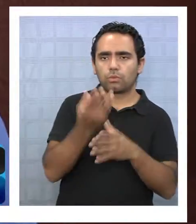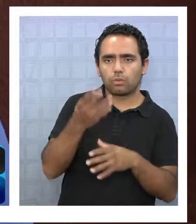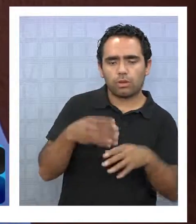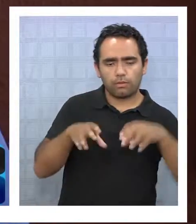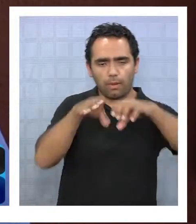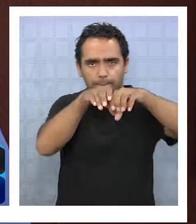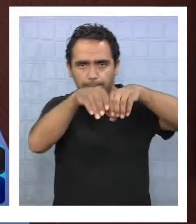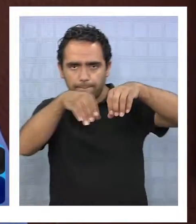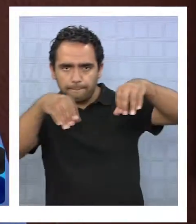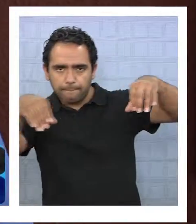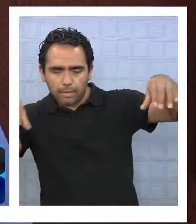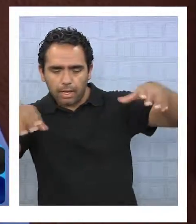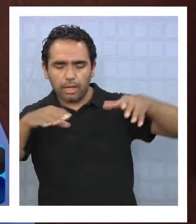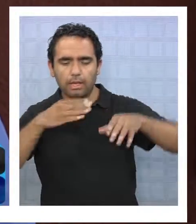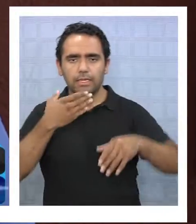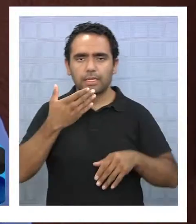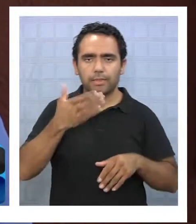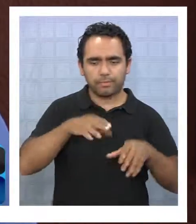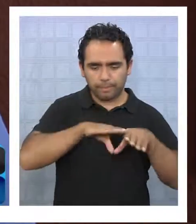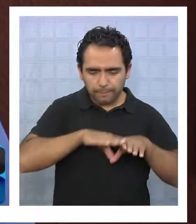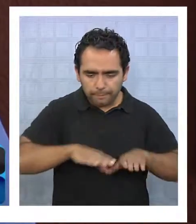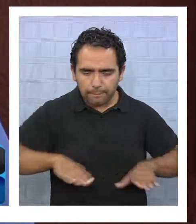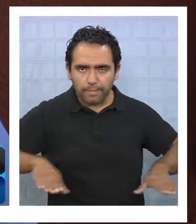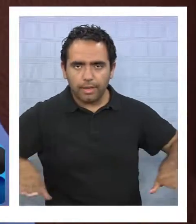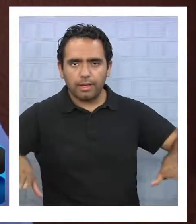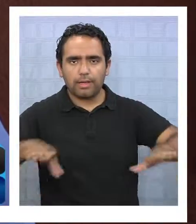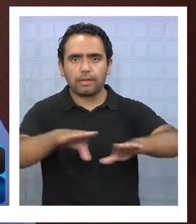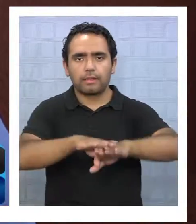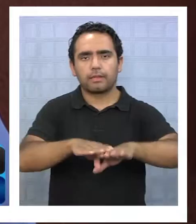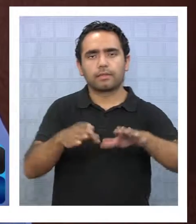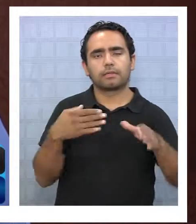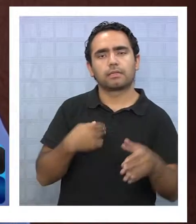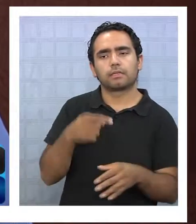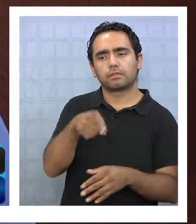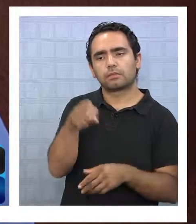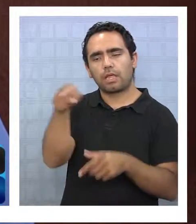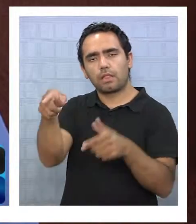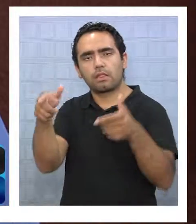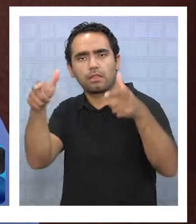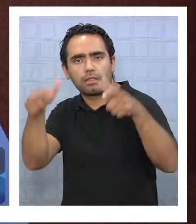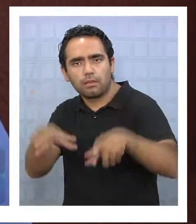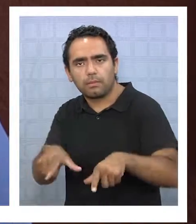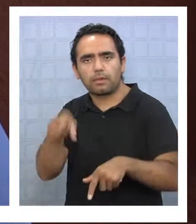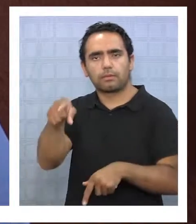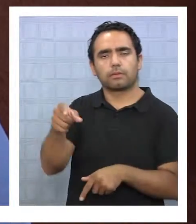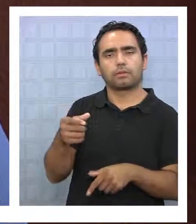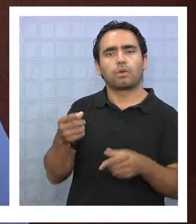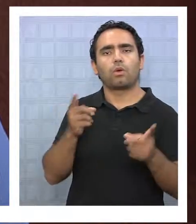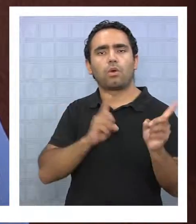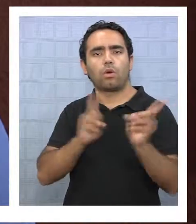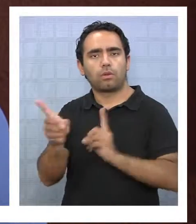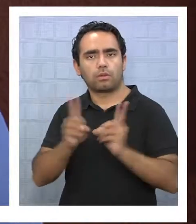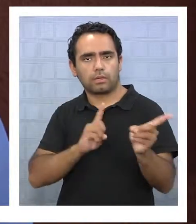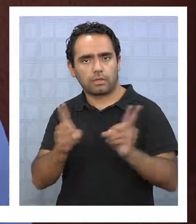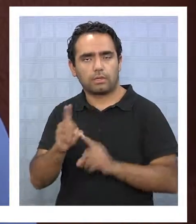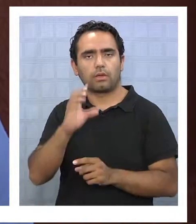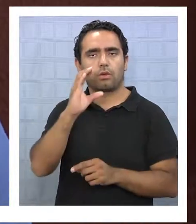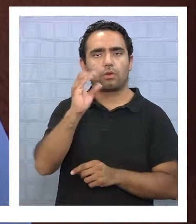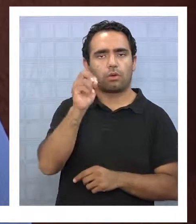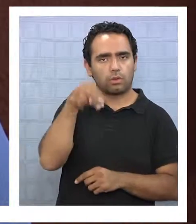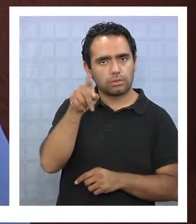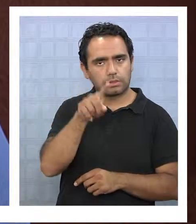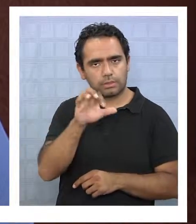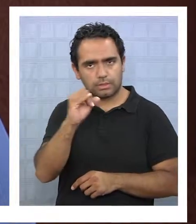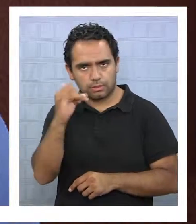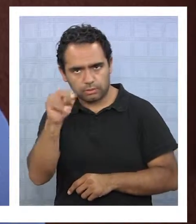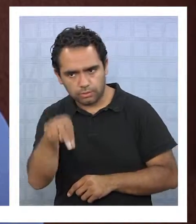cantidad del tamaño de plataforma, una línea base para pasárselo al departamento, a la coordinadora de concesiones que también depende del